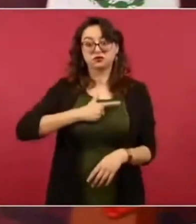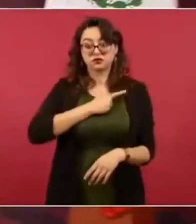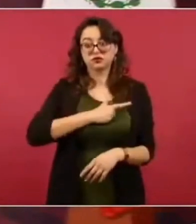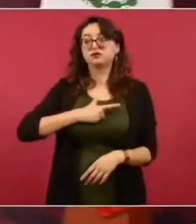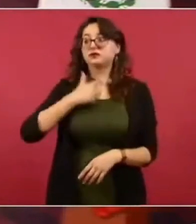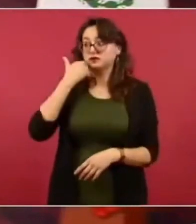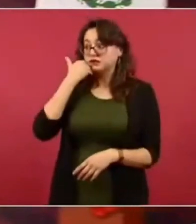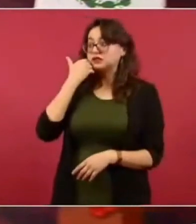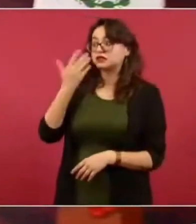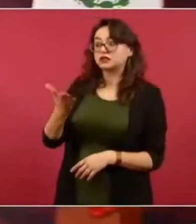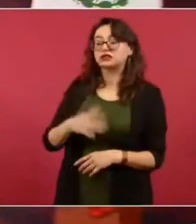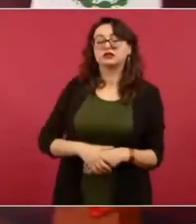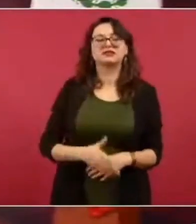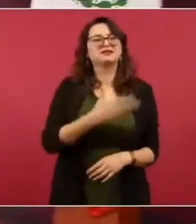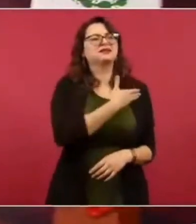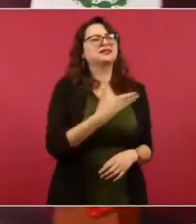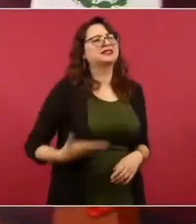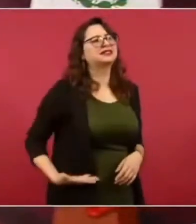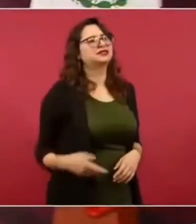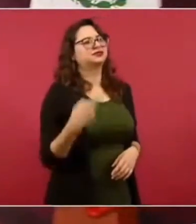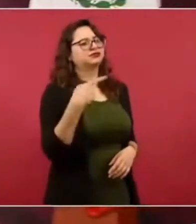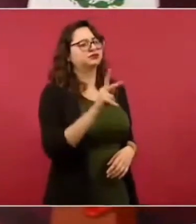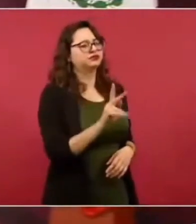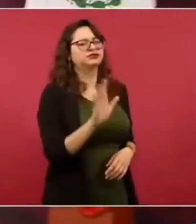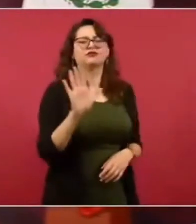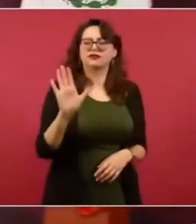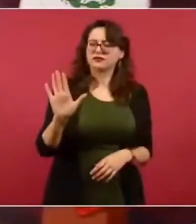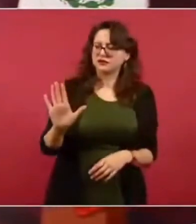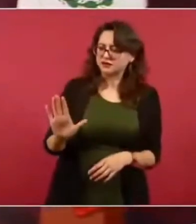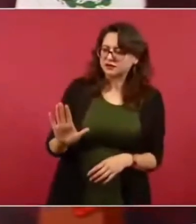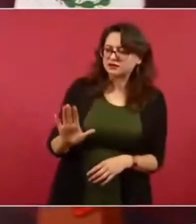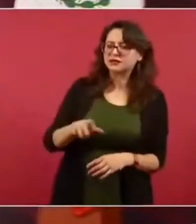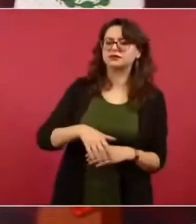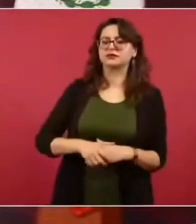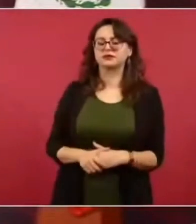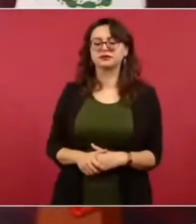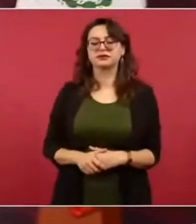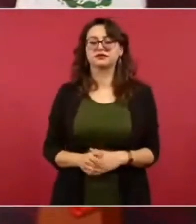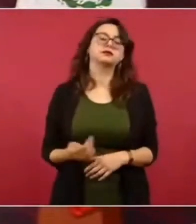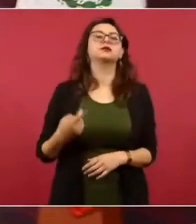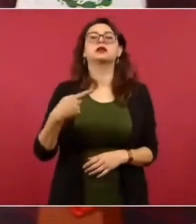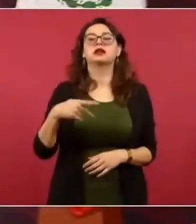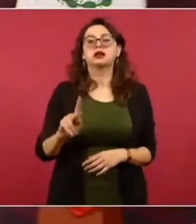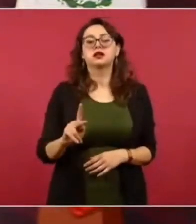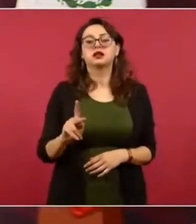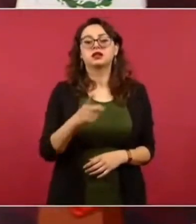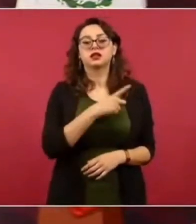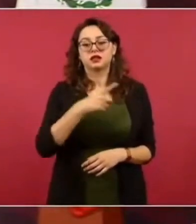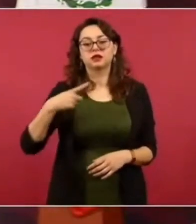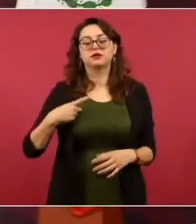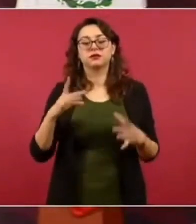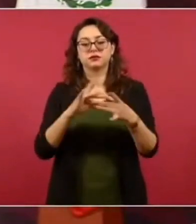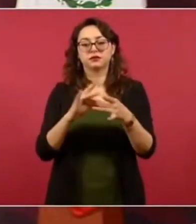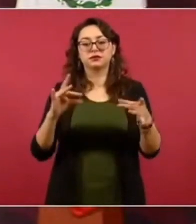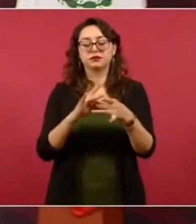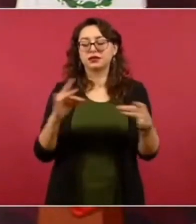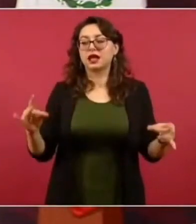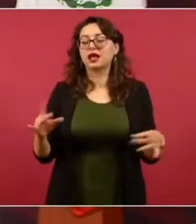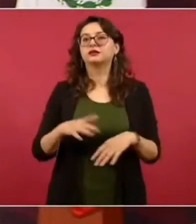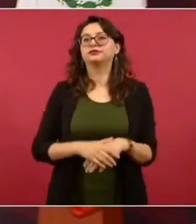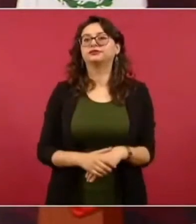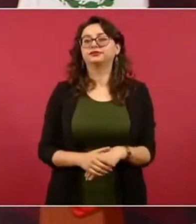Entonces, tenemos que esperar, porque fíjense que antes no había estado de derecho.